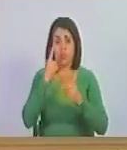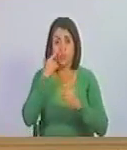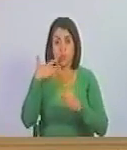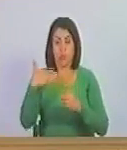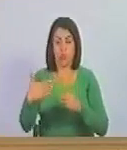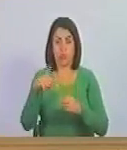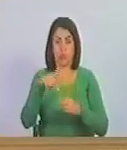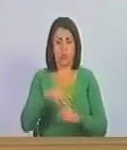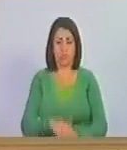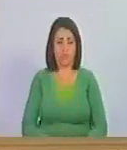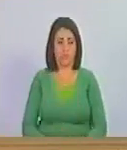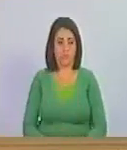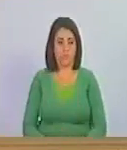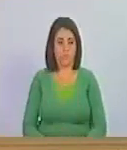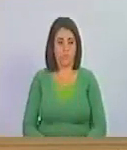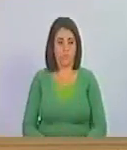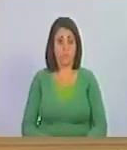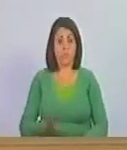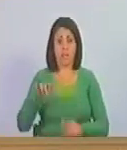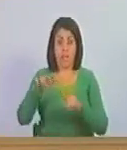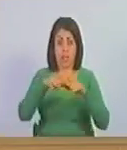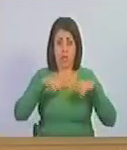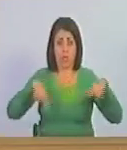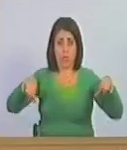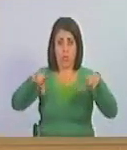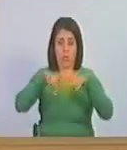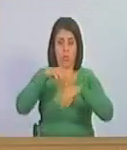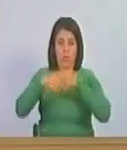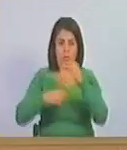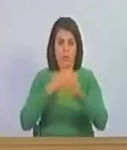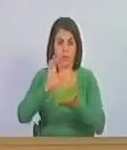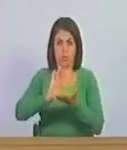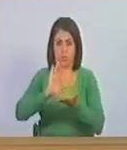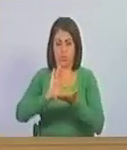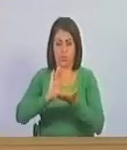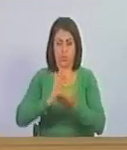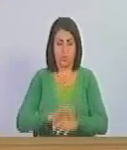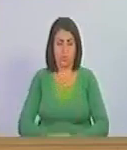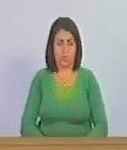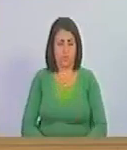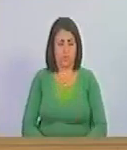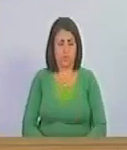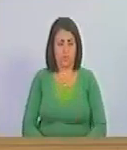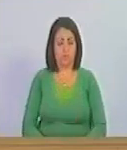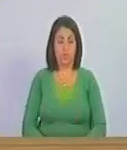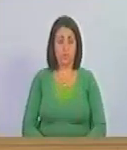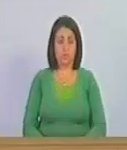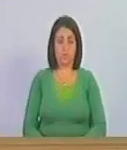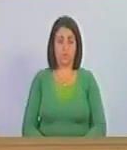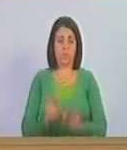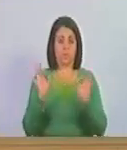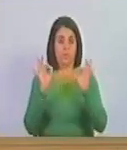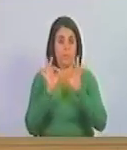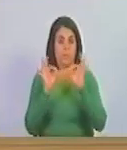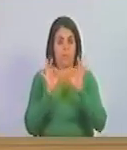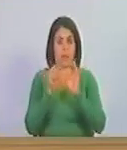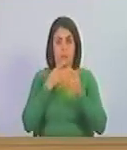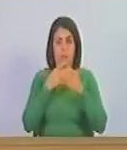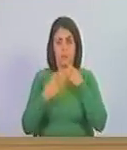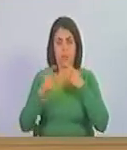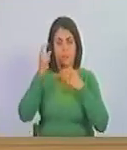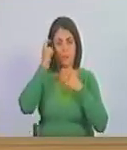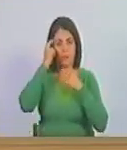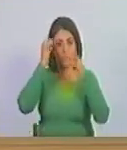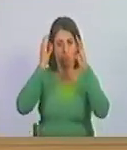era muy común en el valle donde se asienta la ciudad sin darle más vuelta a la fecha